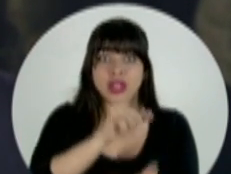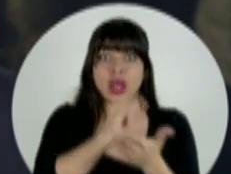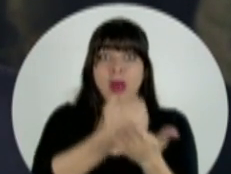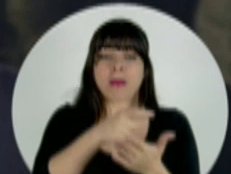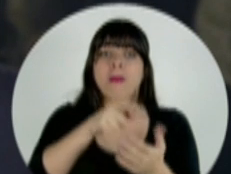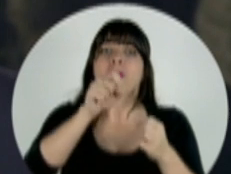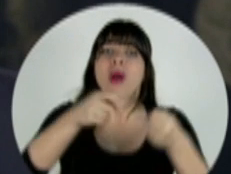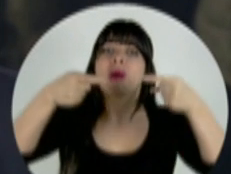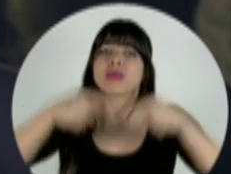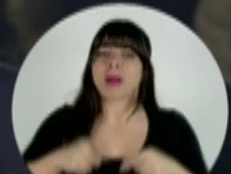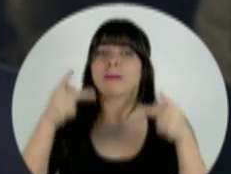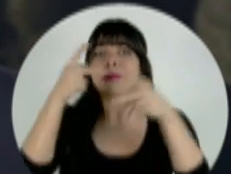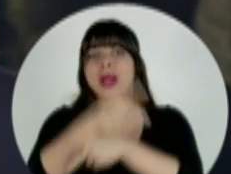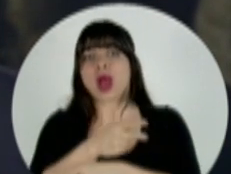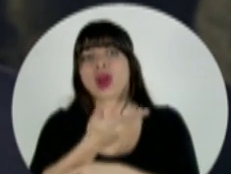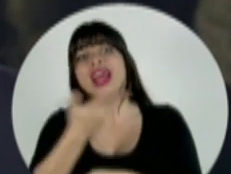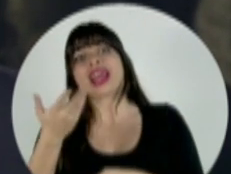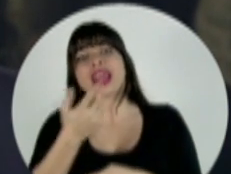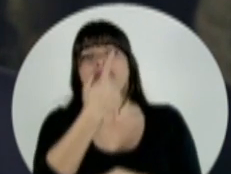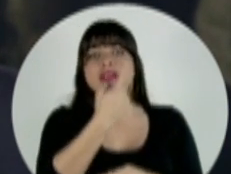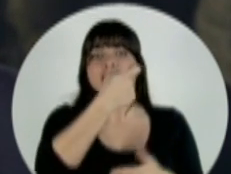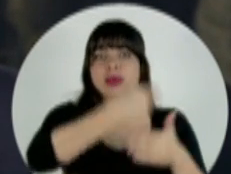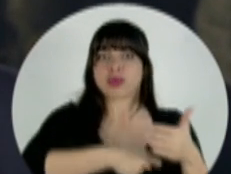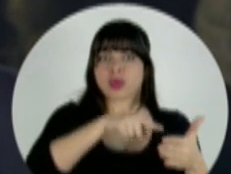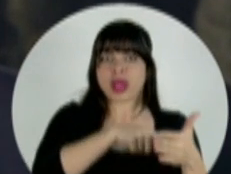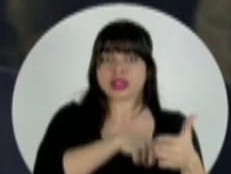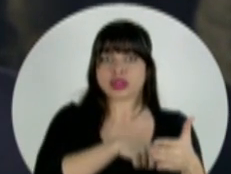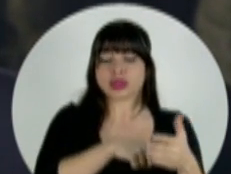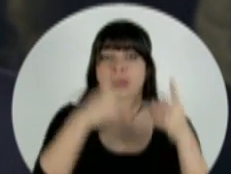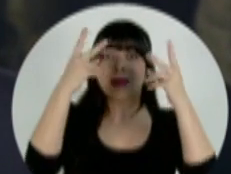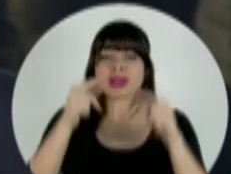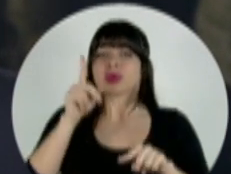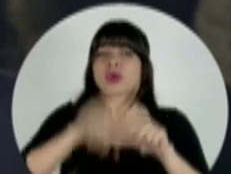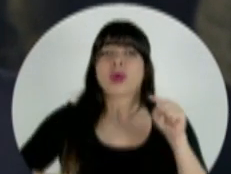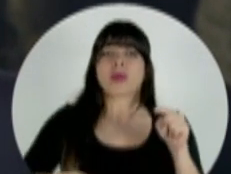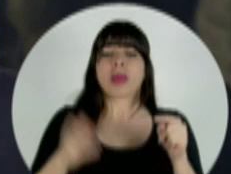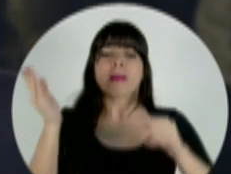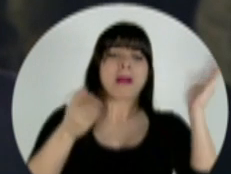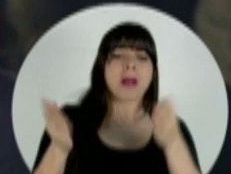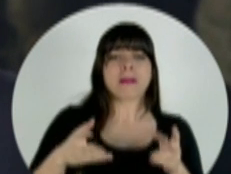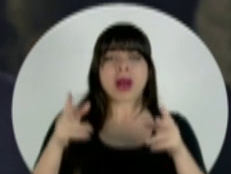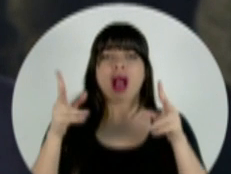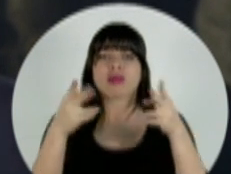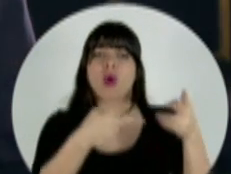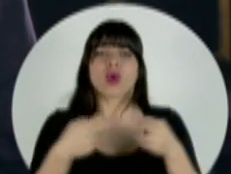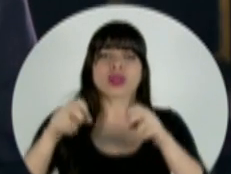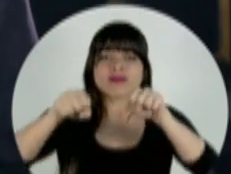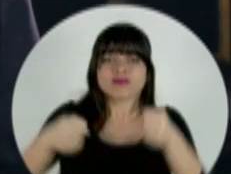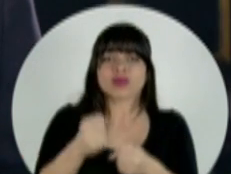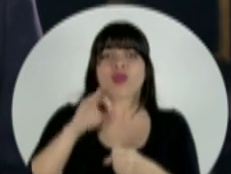a problemas peores que el propio déficit. El presupuesto no puede ser ni debe ser mutilado de manera irresponsable,